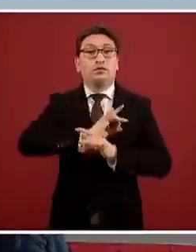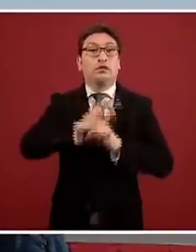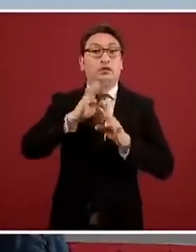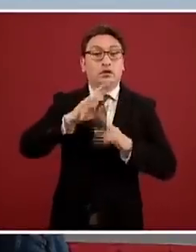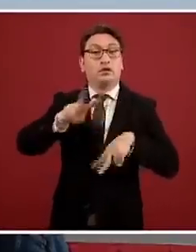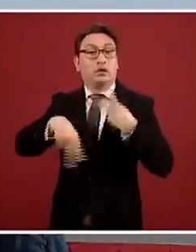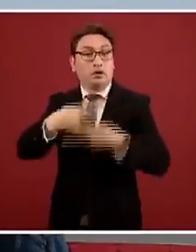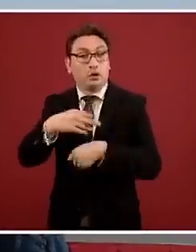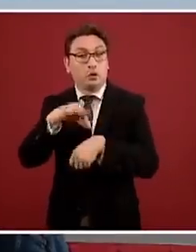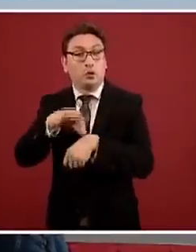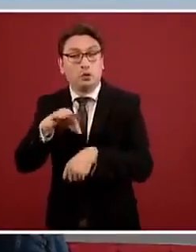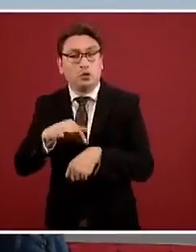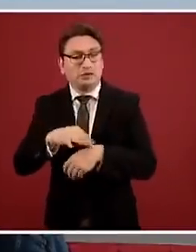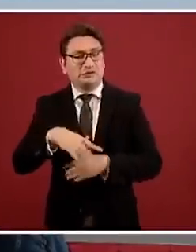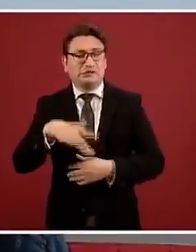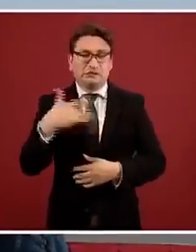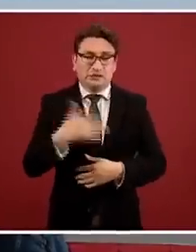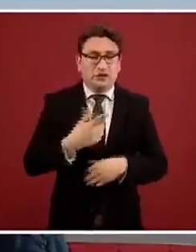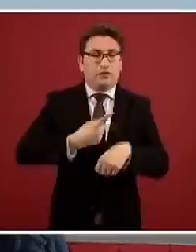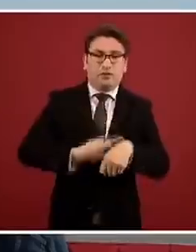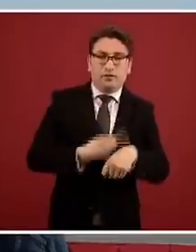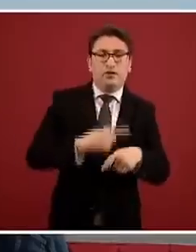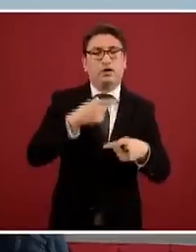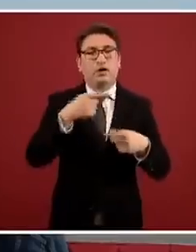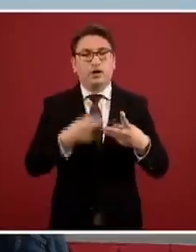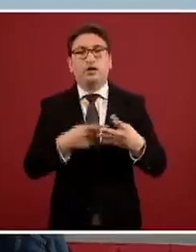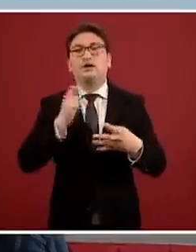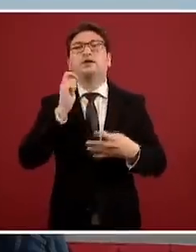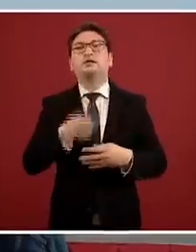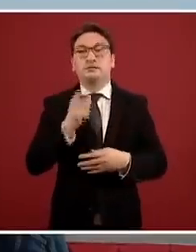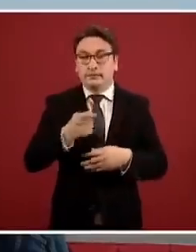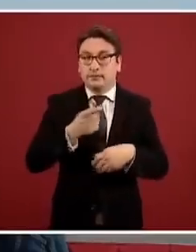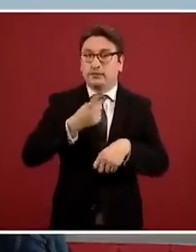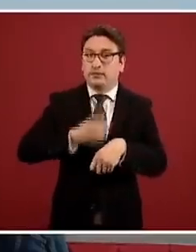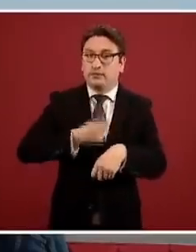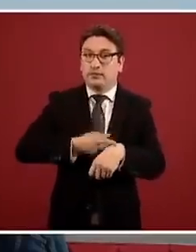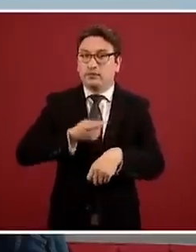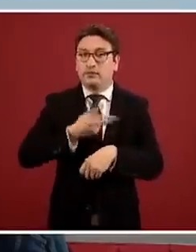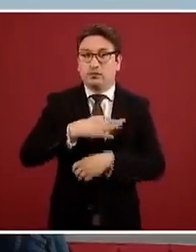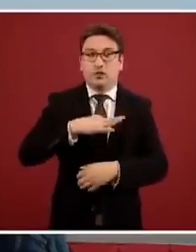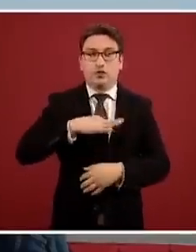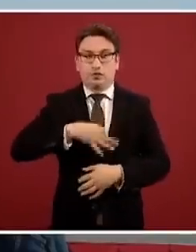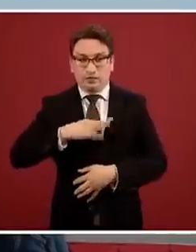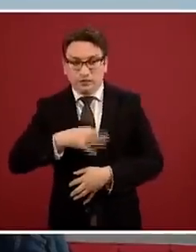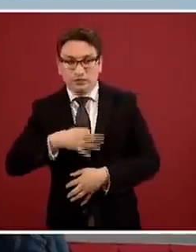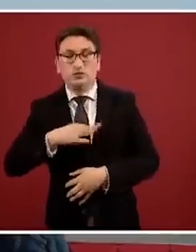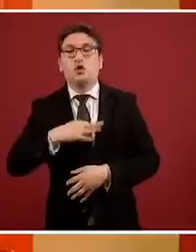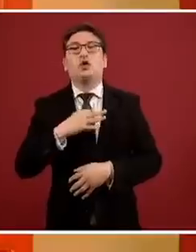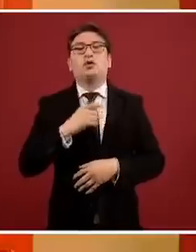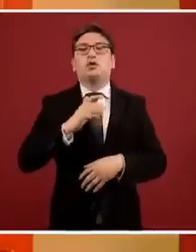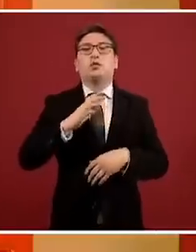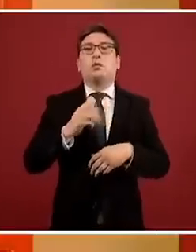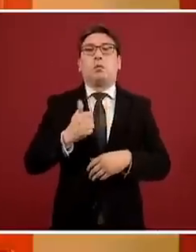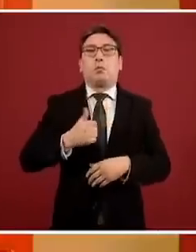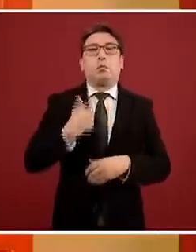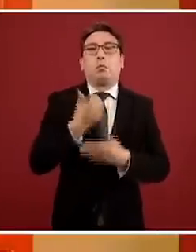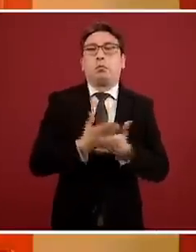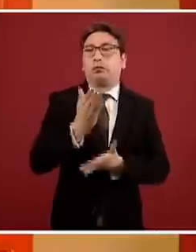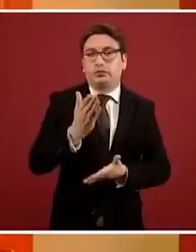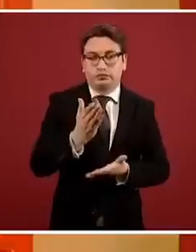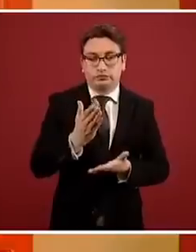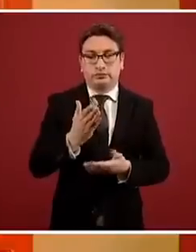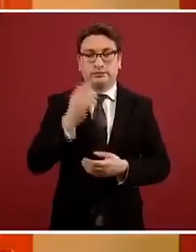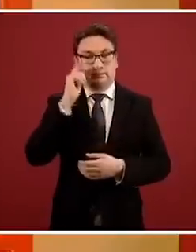médica, porque tienen alguna de estas enfermedades llamadas médicamente infecciones oportunistas o enfermedades oportunistas.